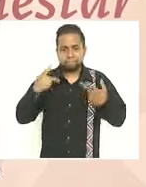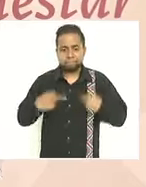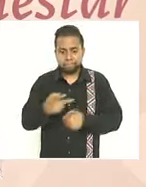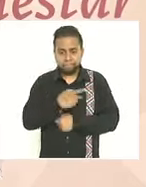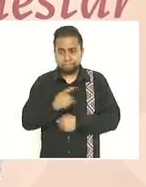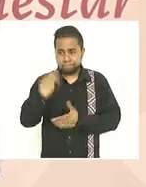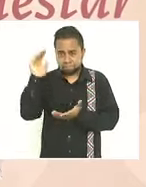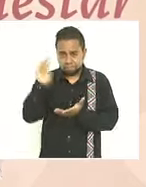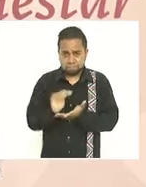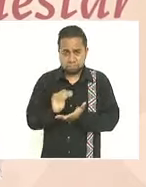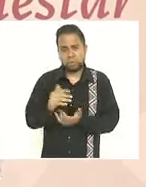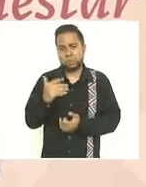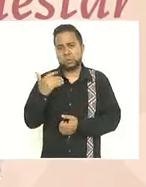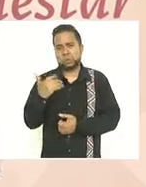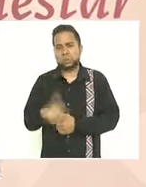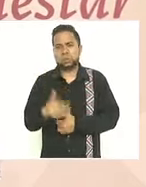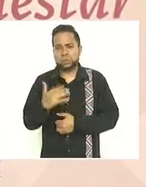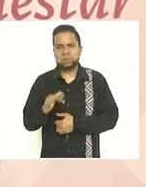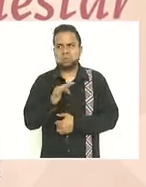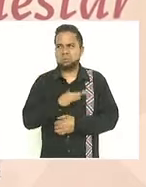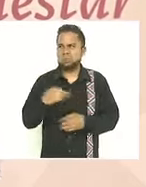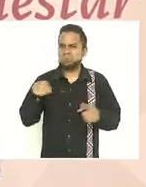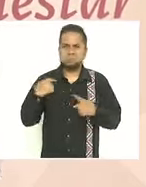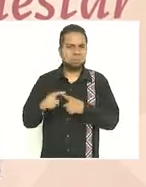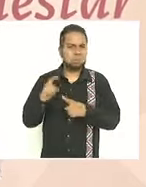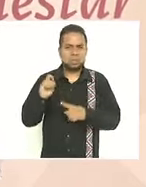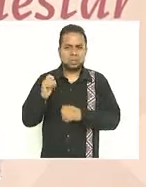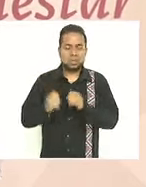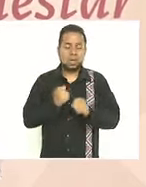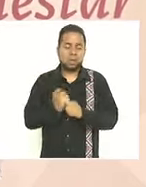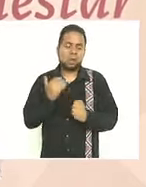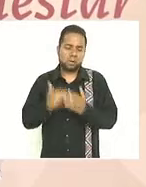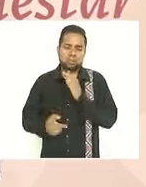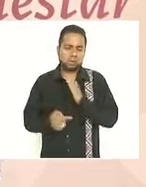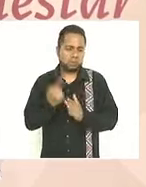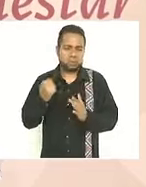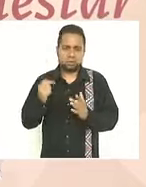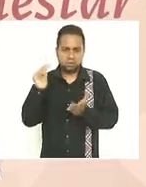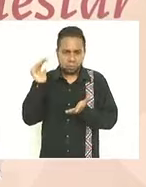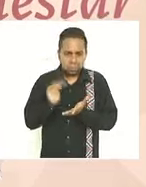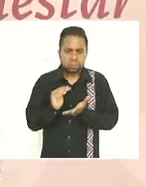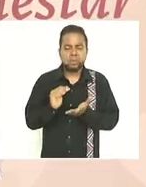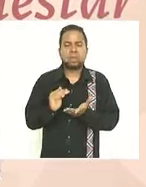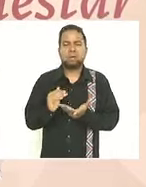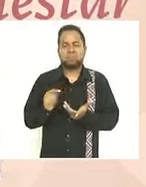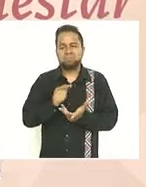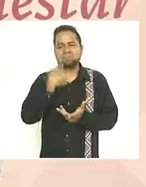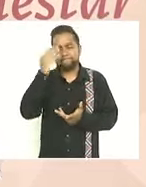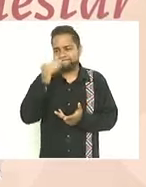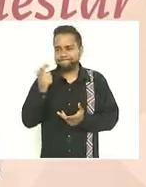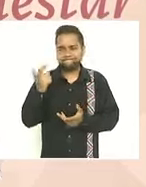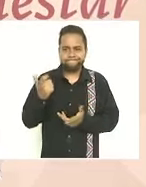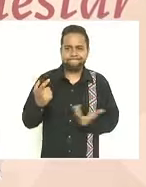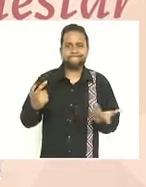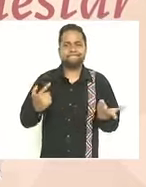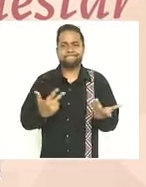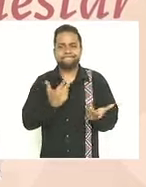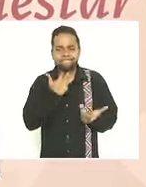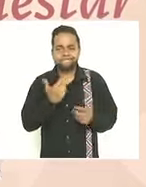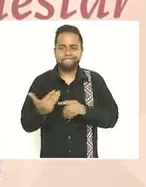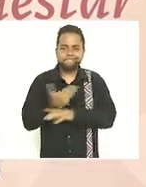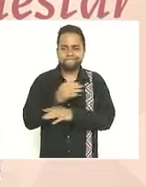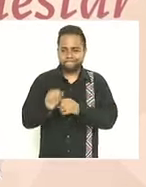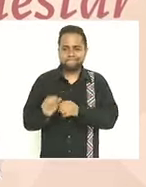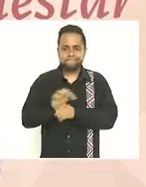ha sido la mayor en más de 20 años a pesar de la crisis económica derivada de la